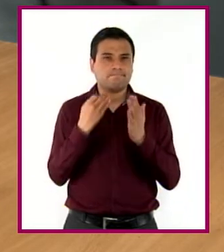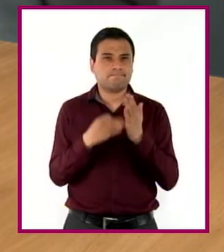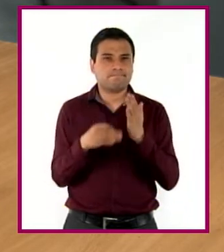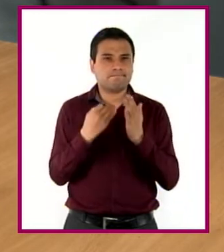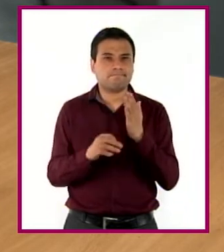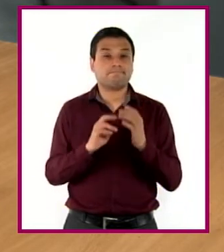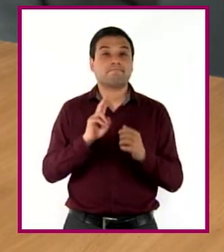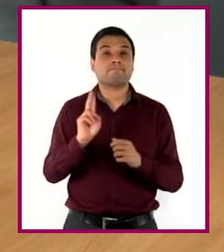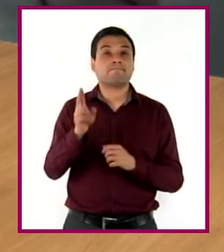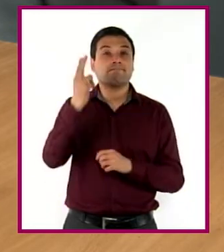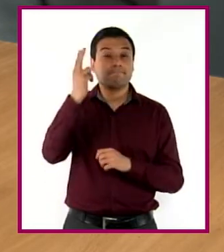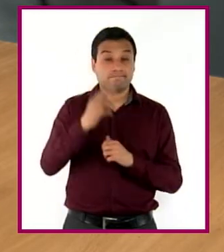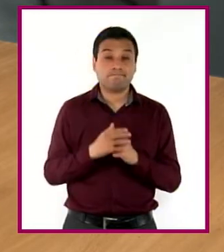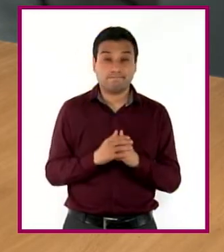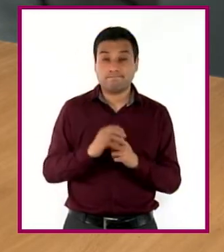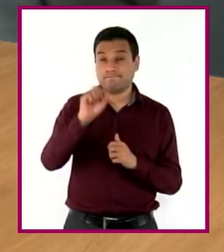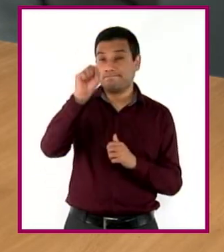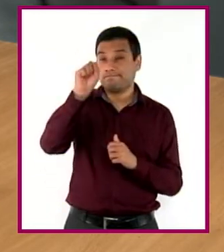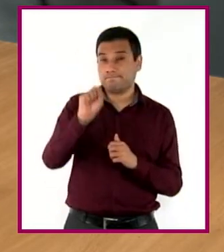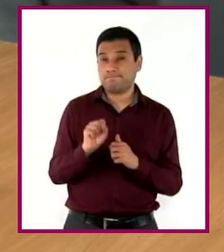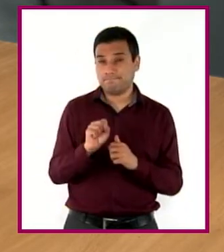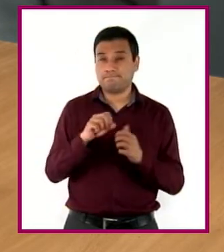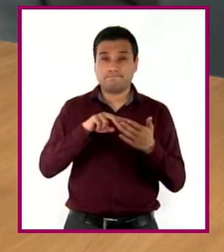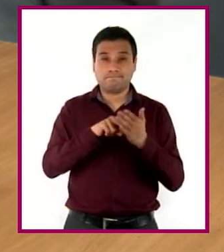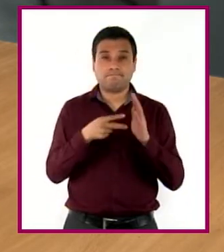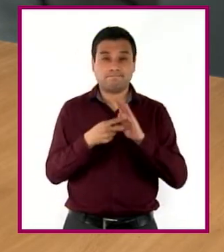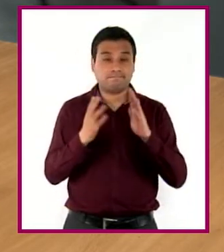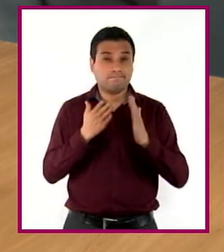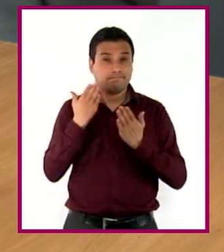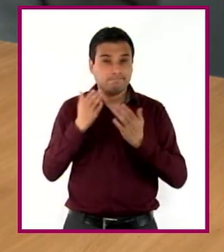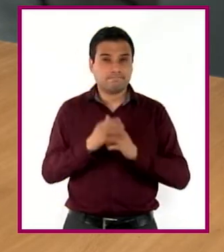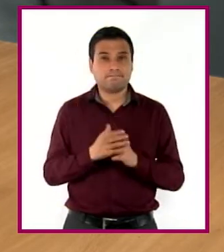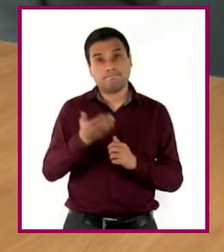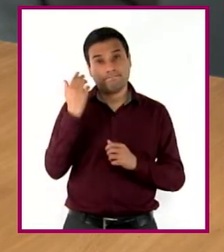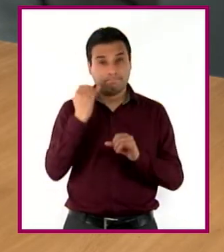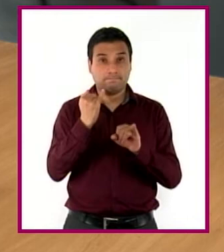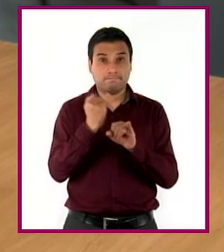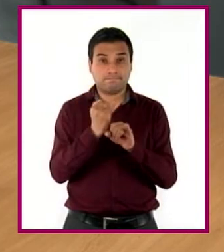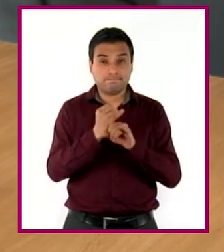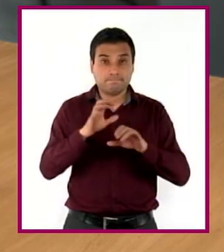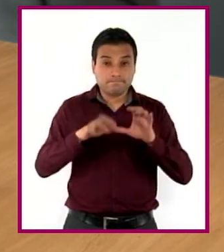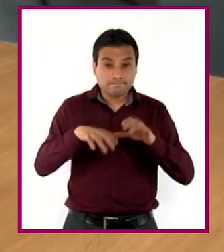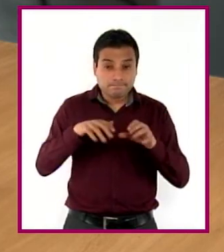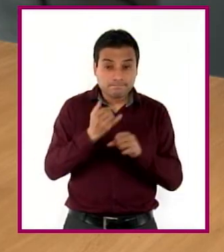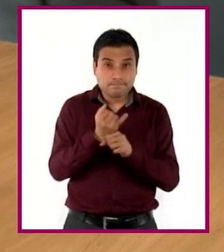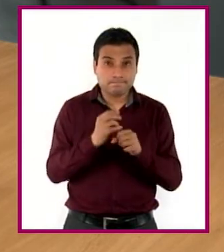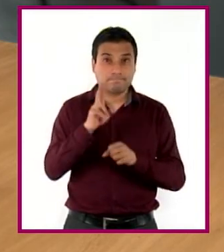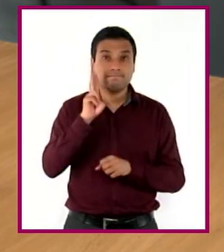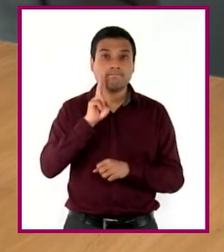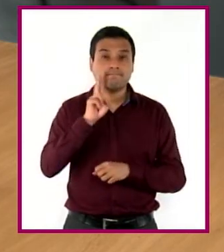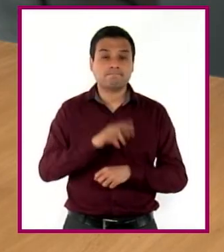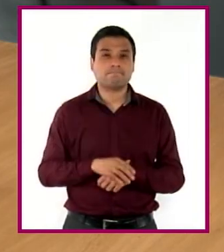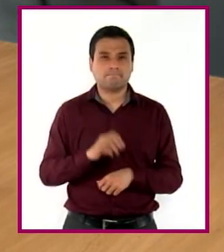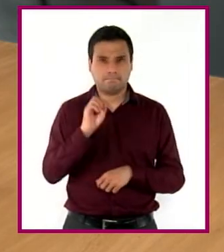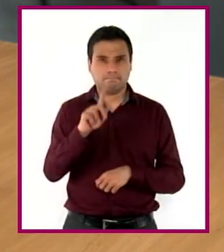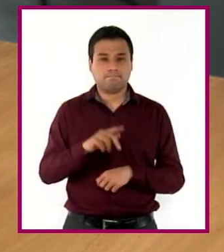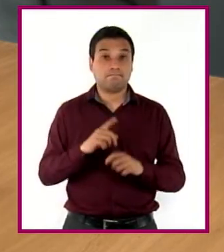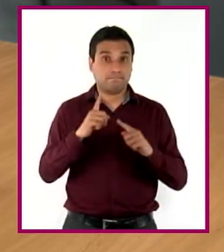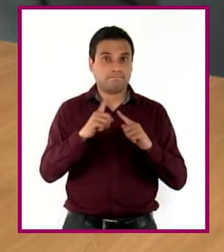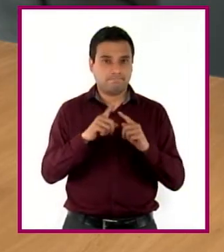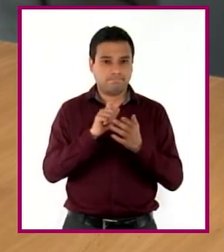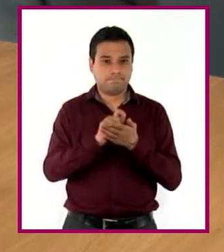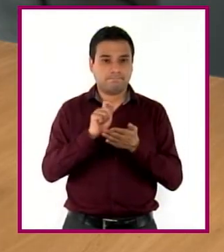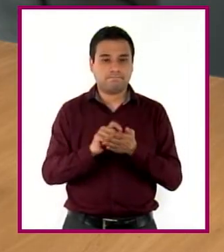ingeniería industrial los sábados y que no implica otro gasto más. ¿Vamos al cyber a buscar si existe? Va. Y además ahora sí hacemos la tarea.